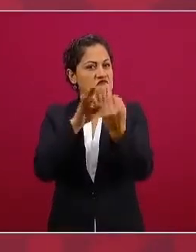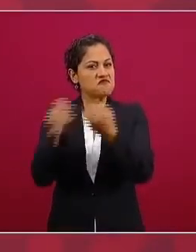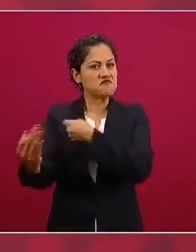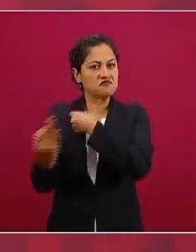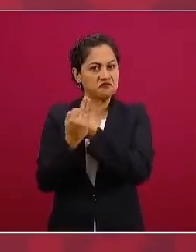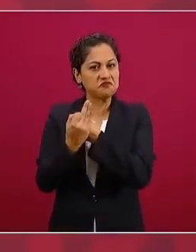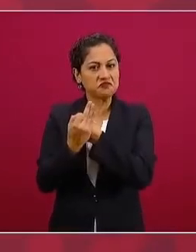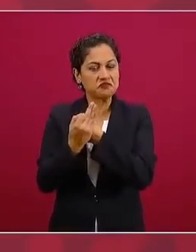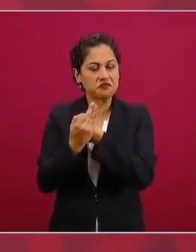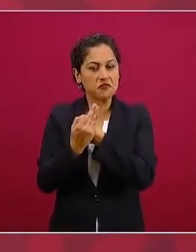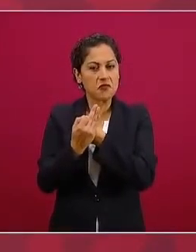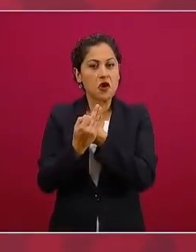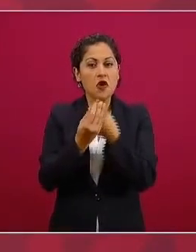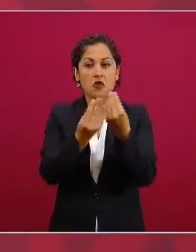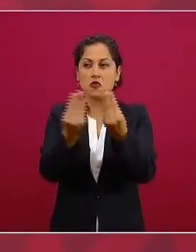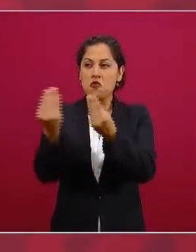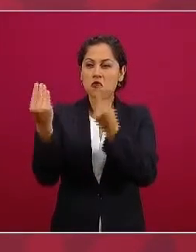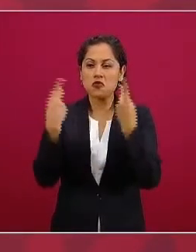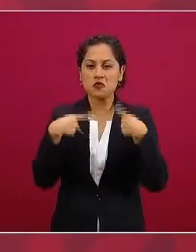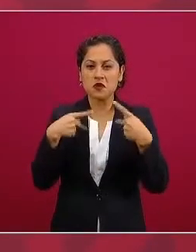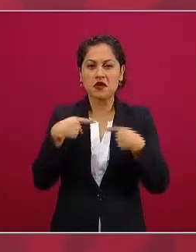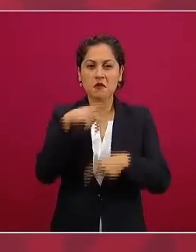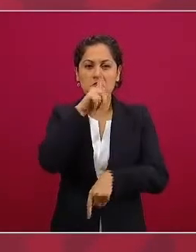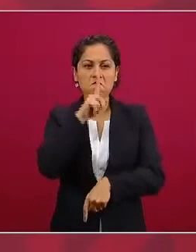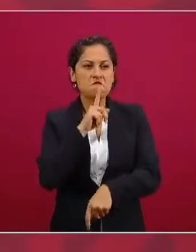campaña de calumnias